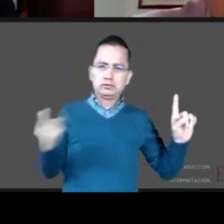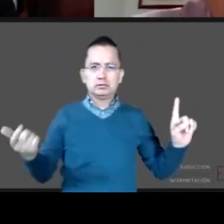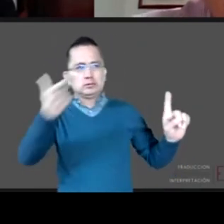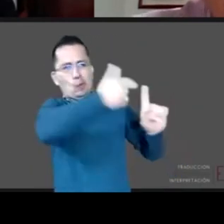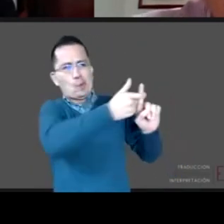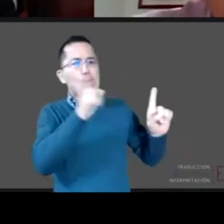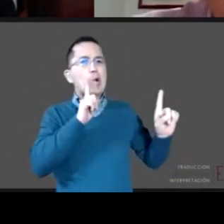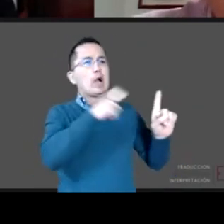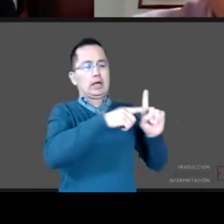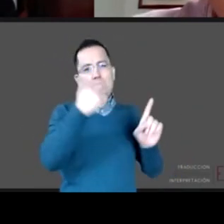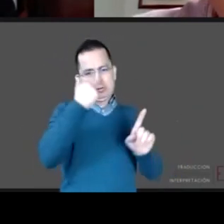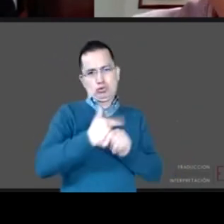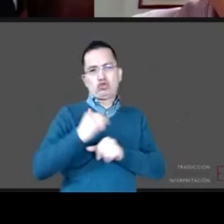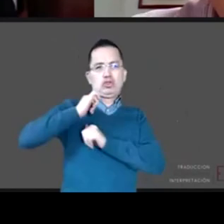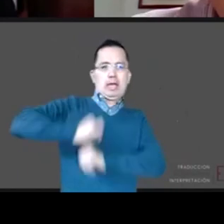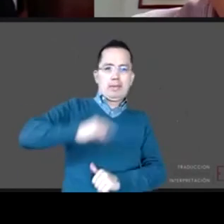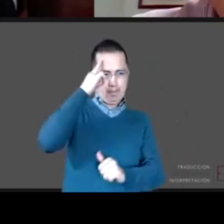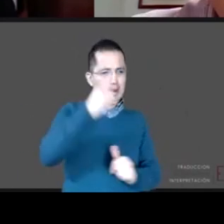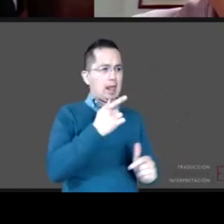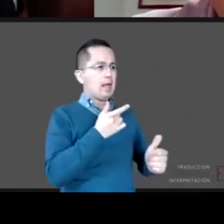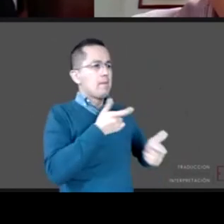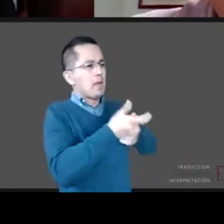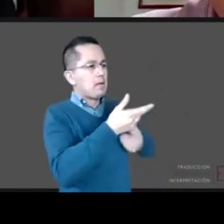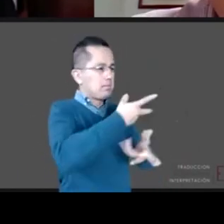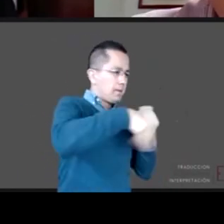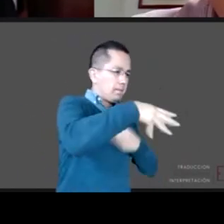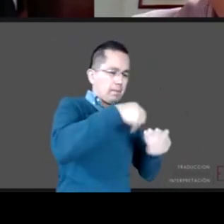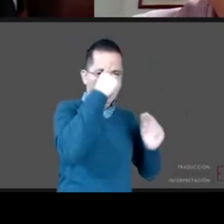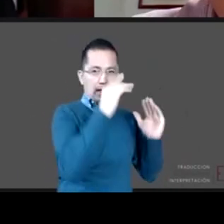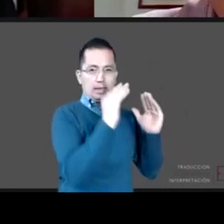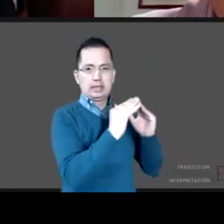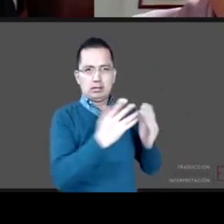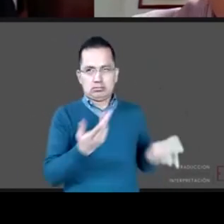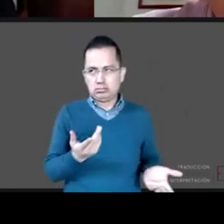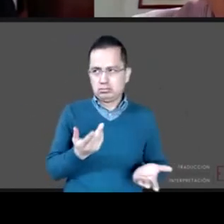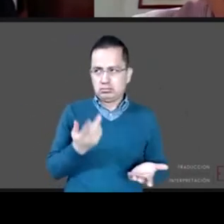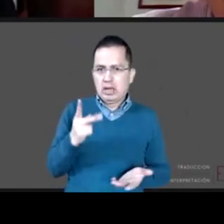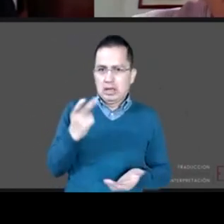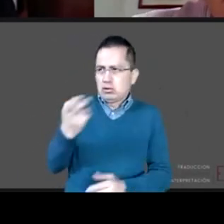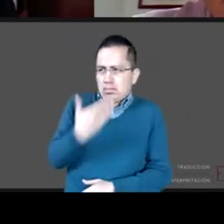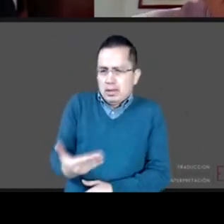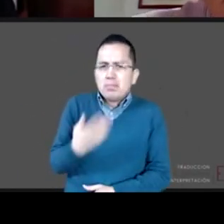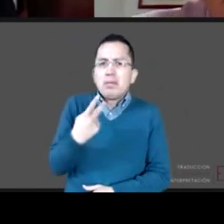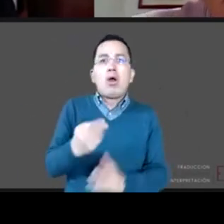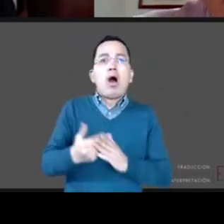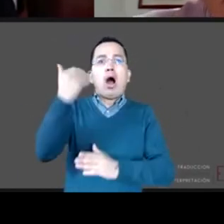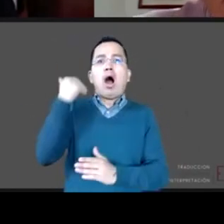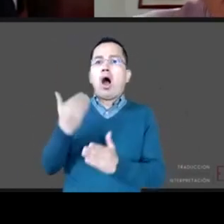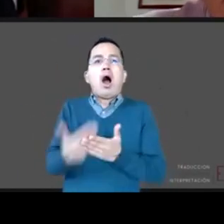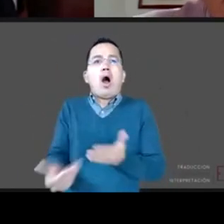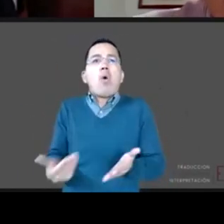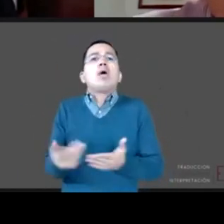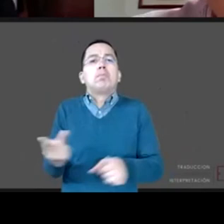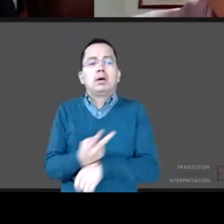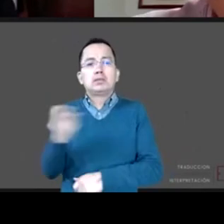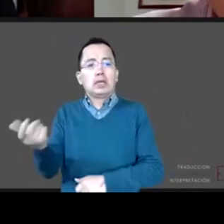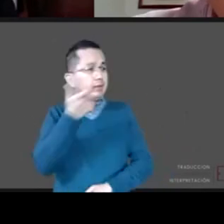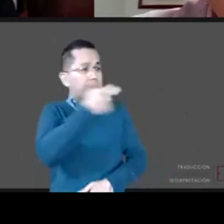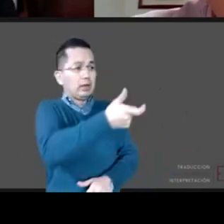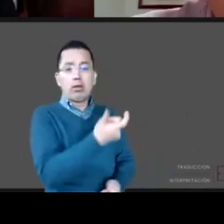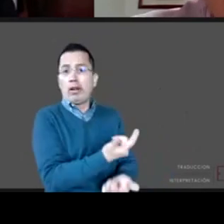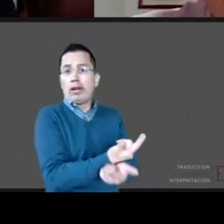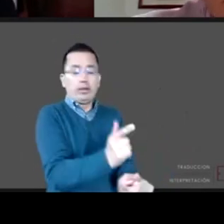Ahora que no está ese candado, pues realmente, no necesariamente, ese recurso puede llegar